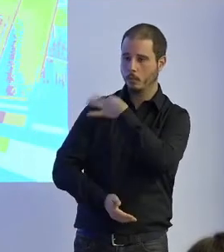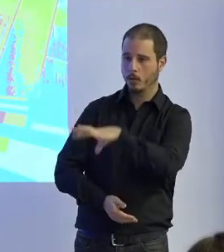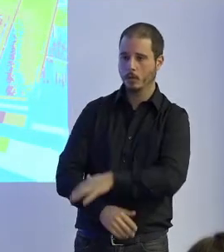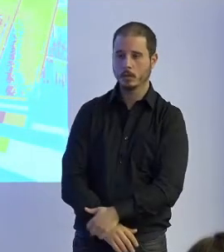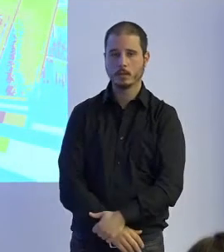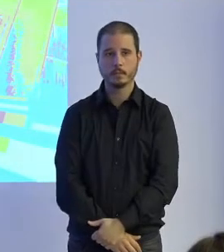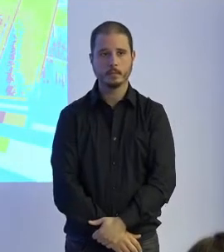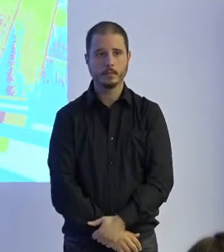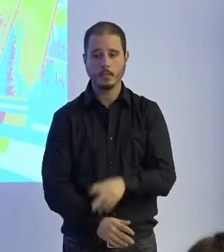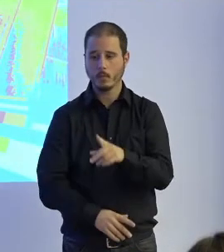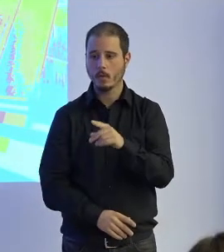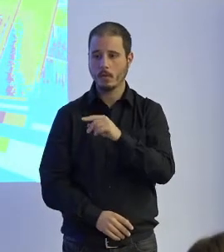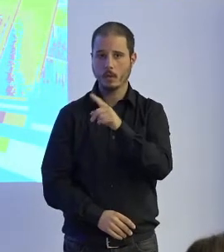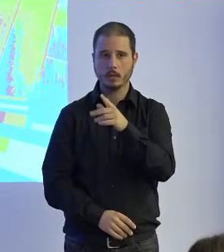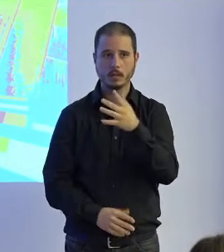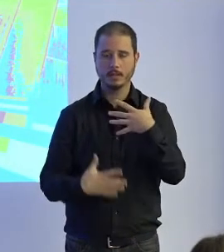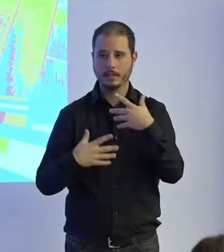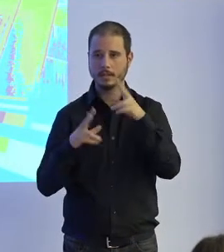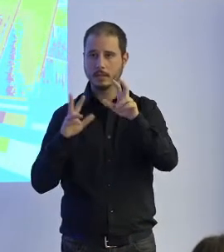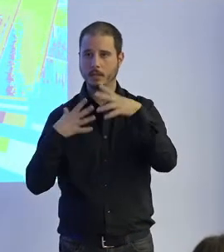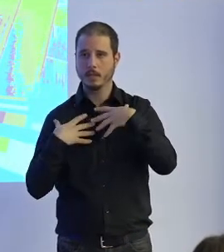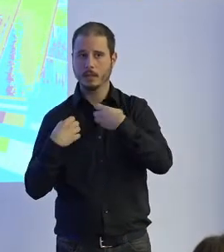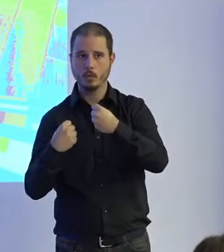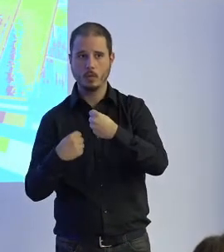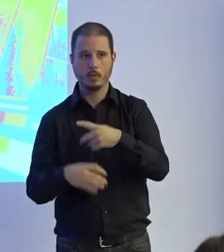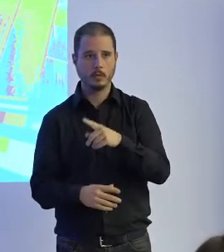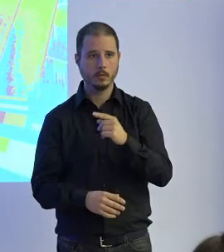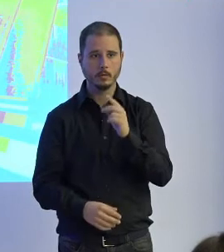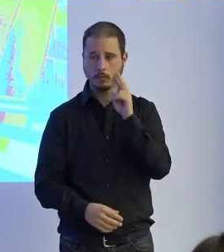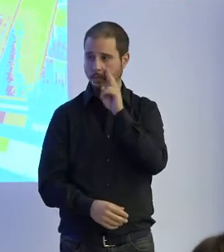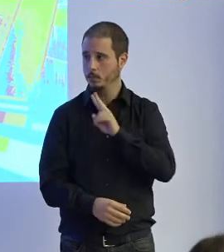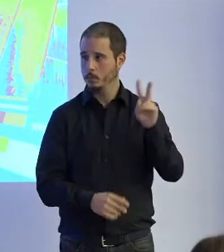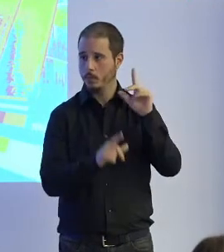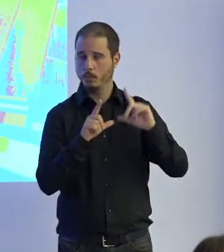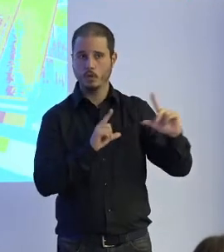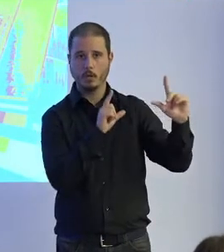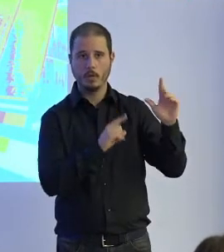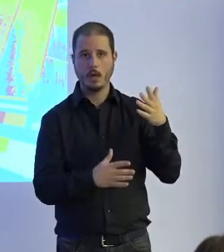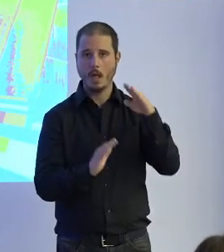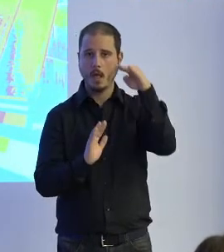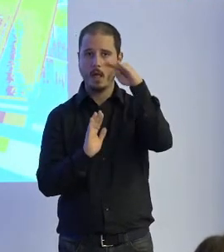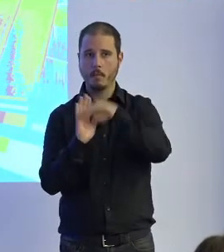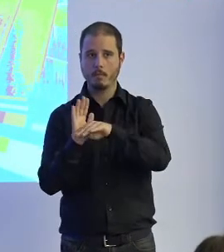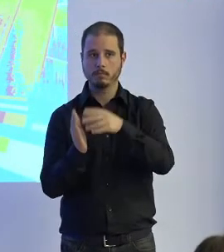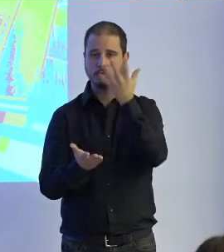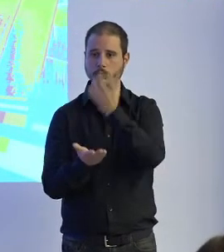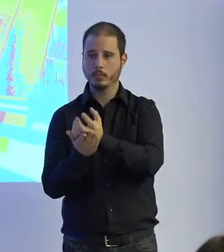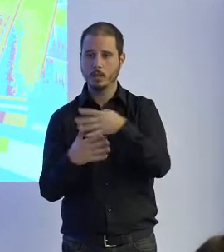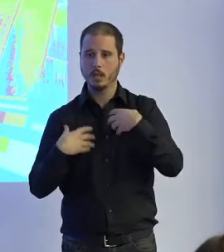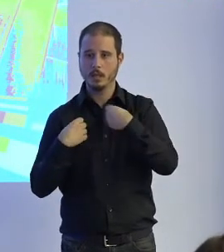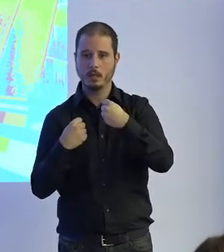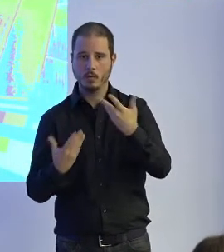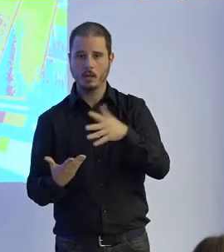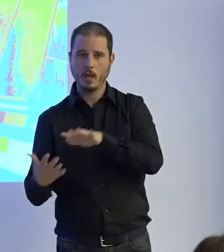entonces bueno lo que es salud bueno es aquí esta es la aplicación de salud y tiene diferentes aplicaciones